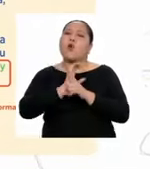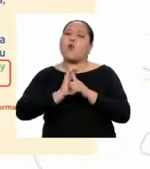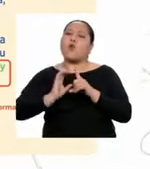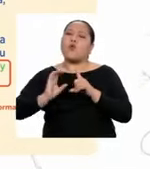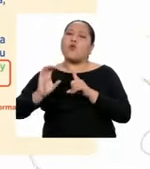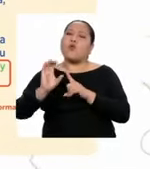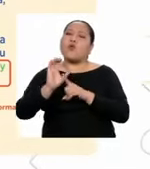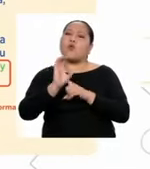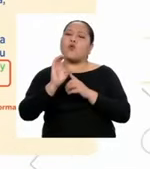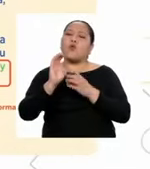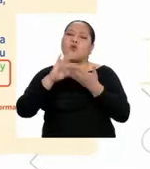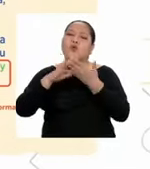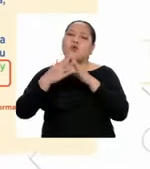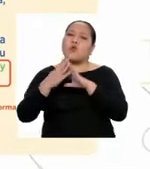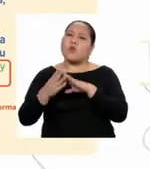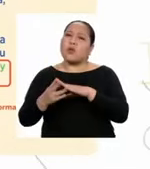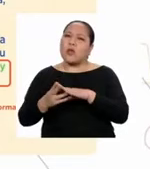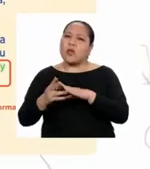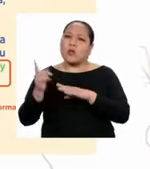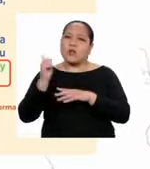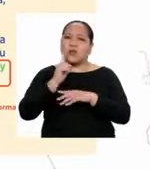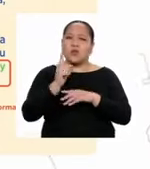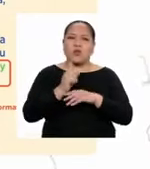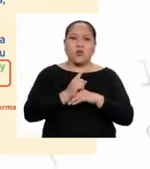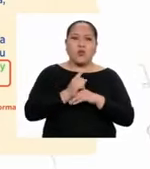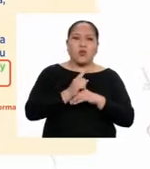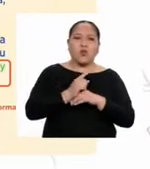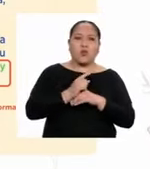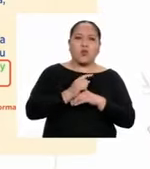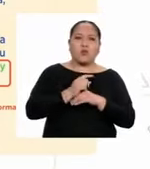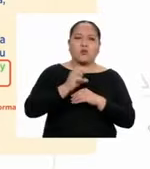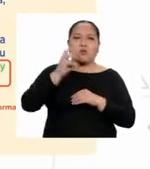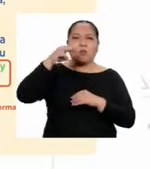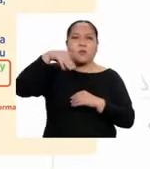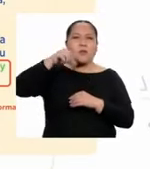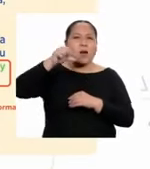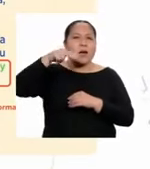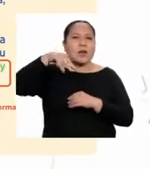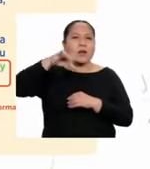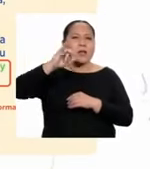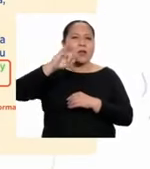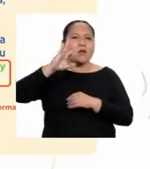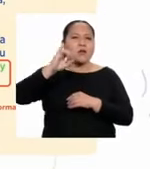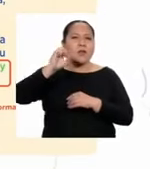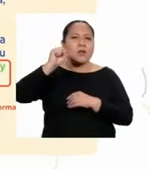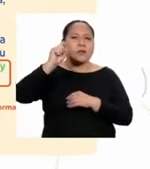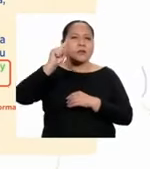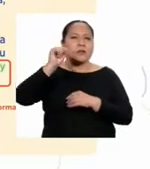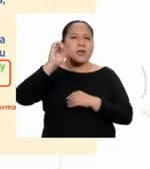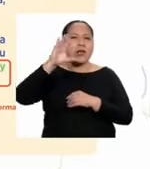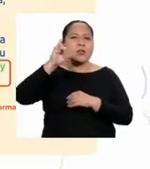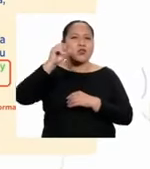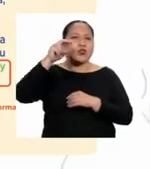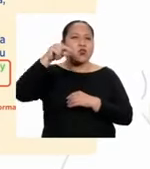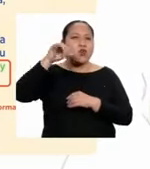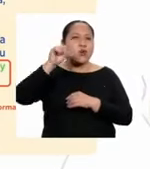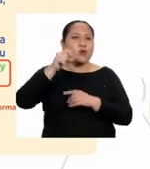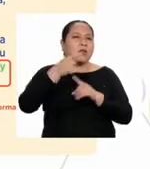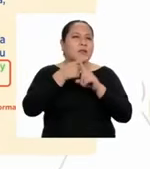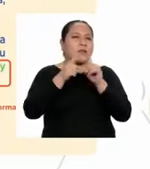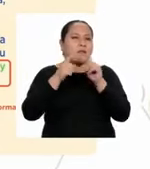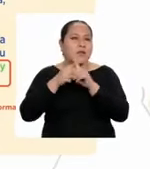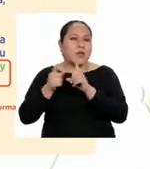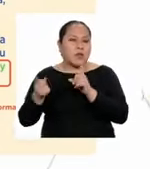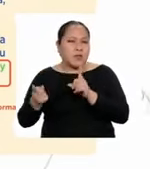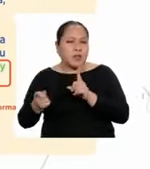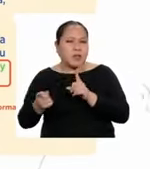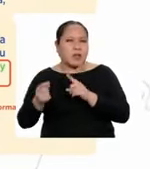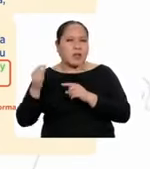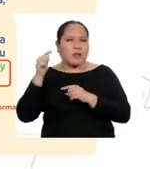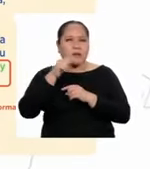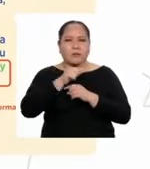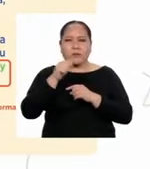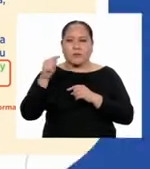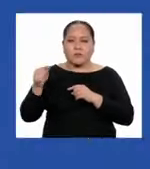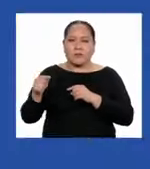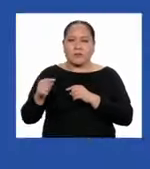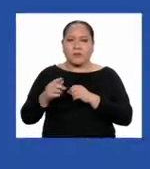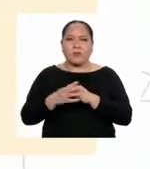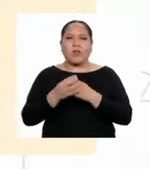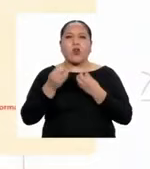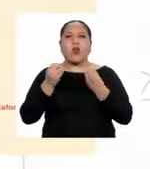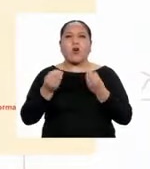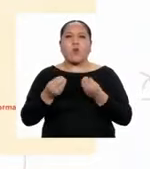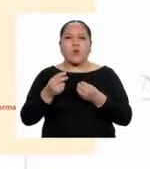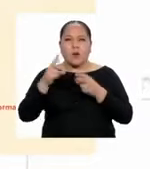culturales? Tómense su tiempo en casa, por favor. Analicemos el factor condicional.